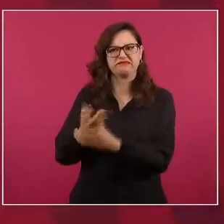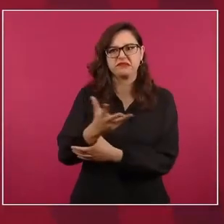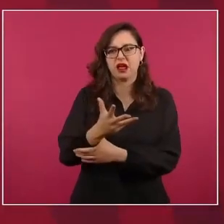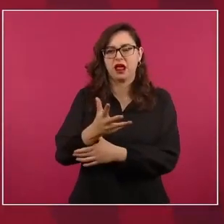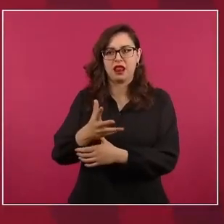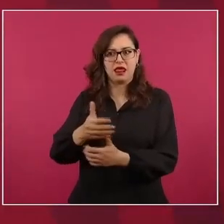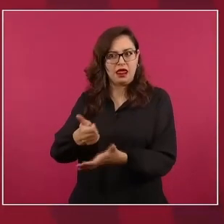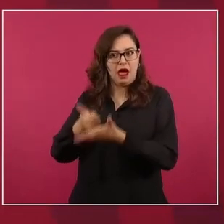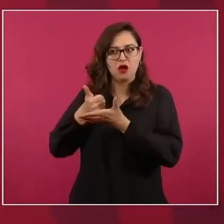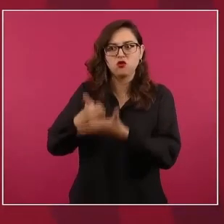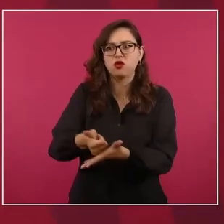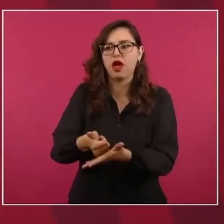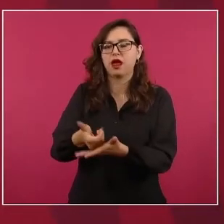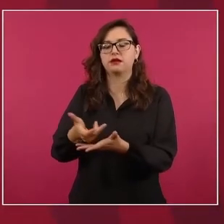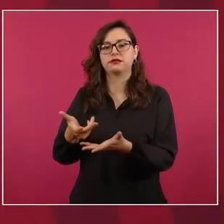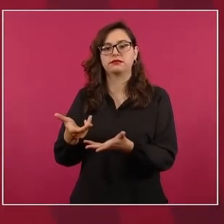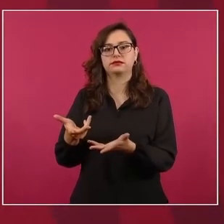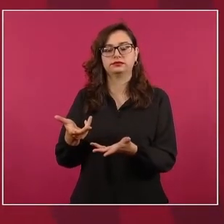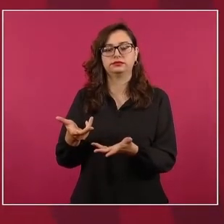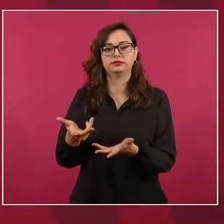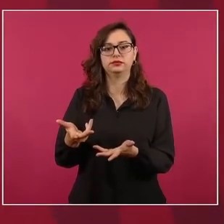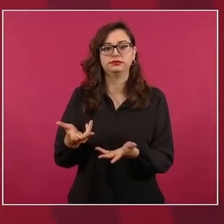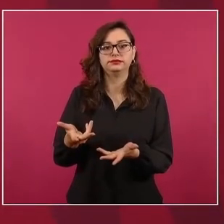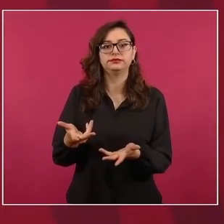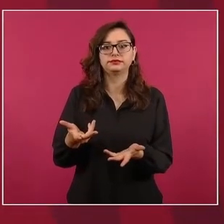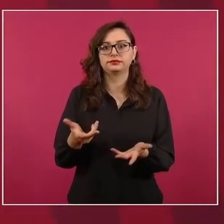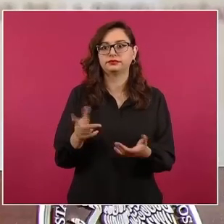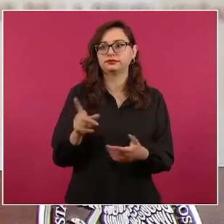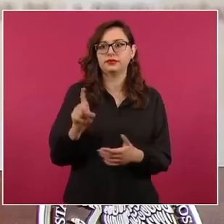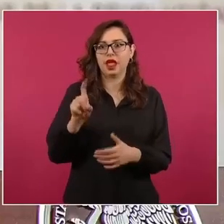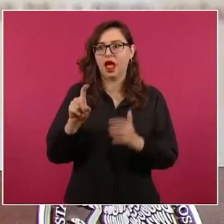cuando hay inundaciones, temblores.